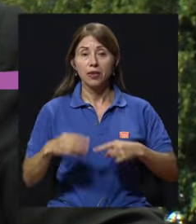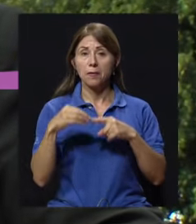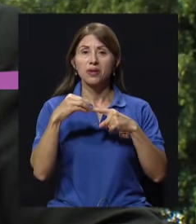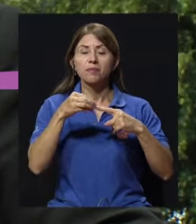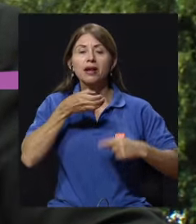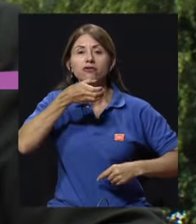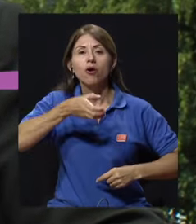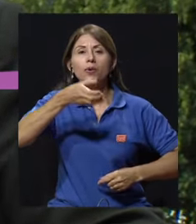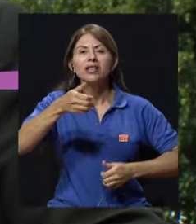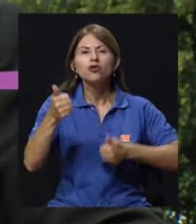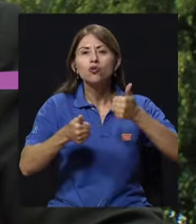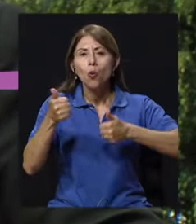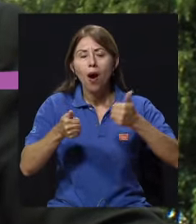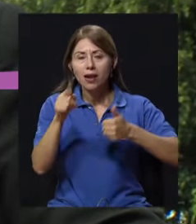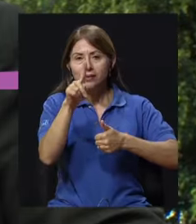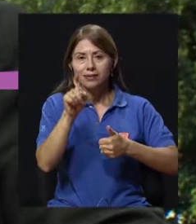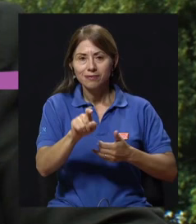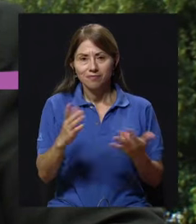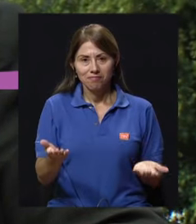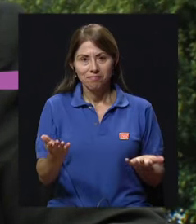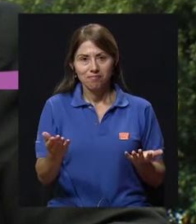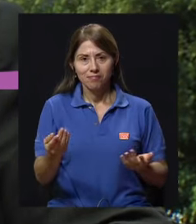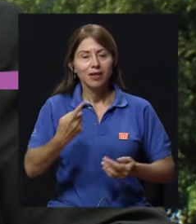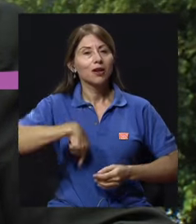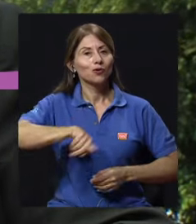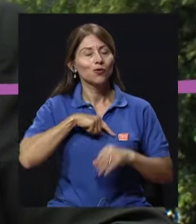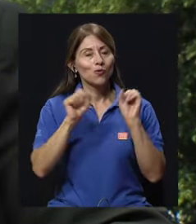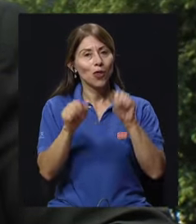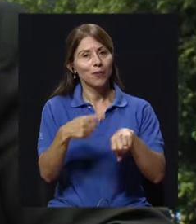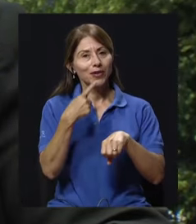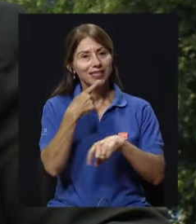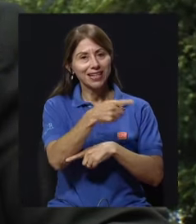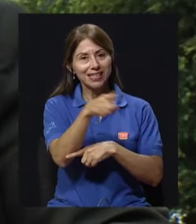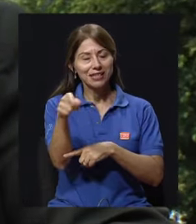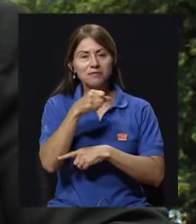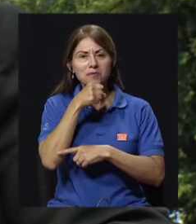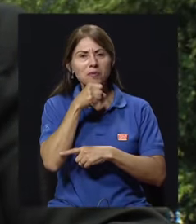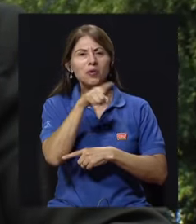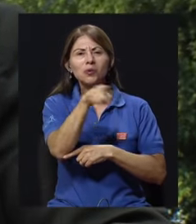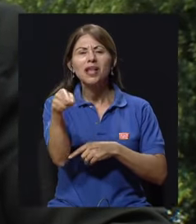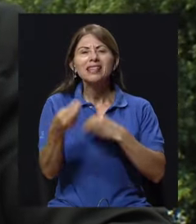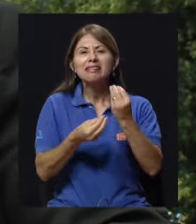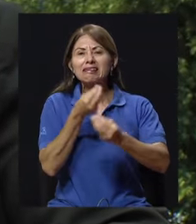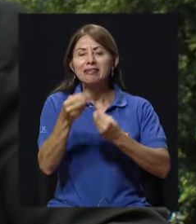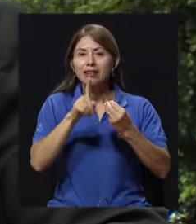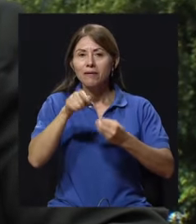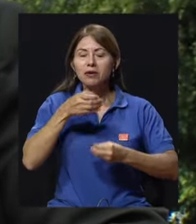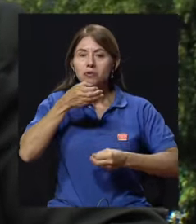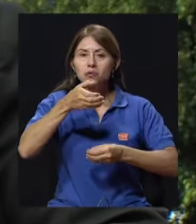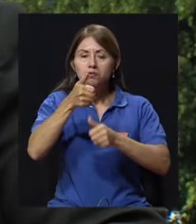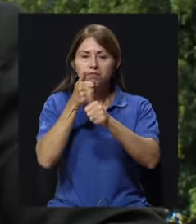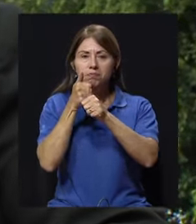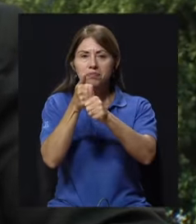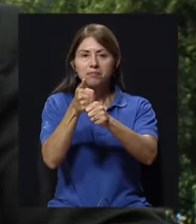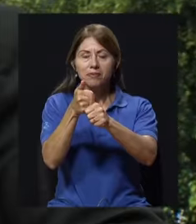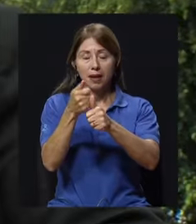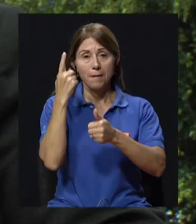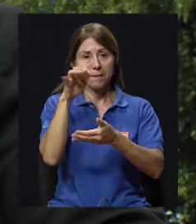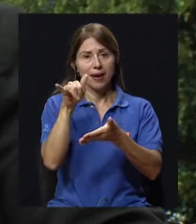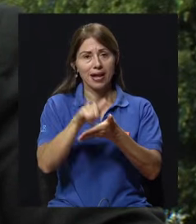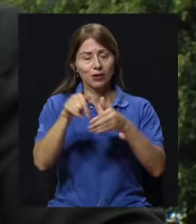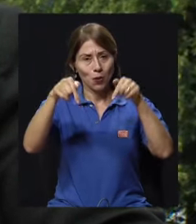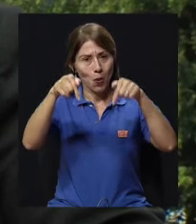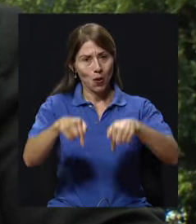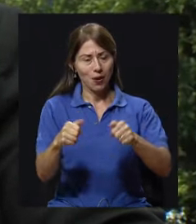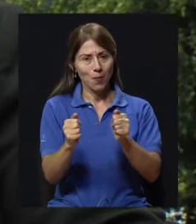recomendaciones que les podemos dar a nuestros adultos mayores a la hora de realizar esta actividad. Para ello, el día de hoy nos